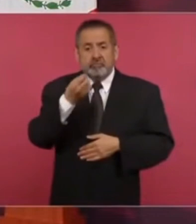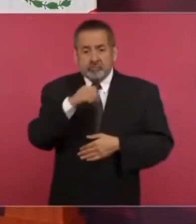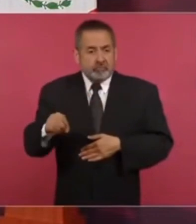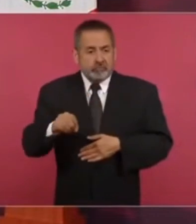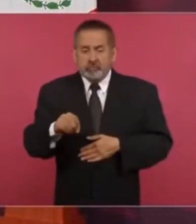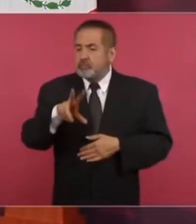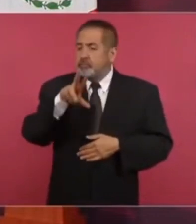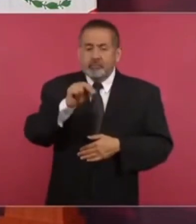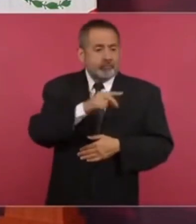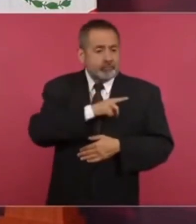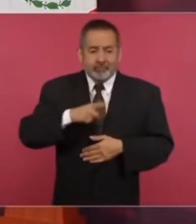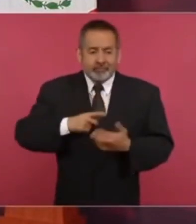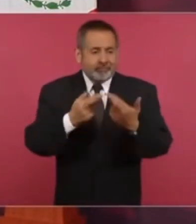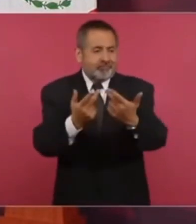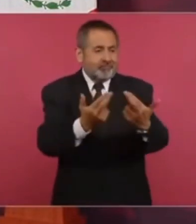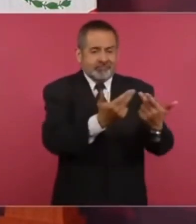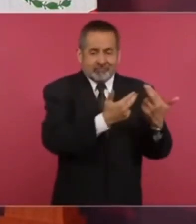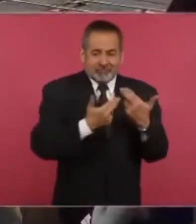destruir